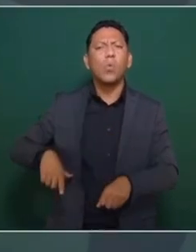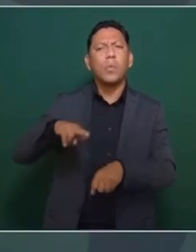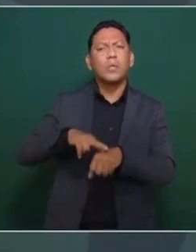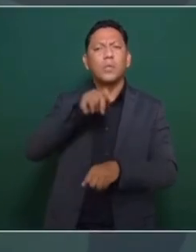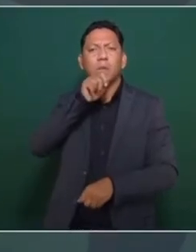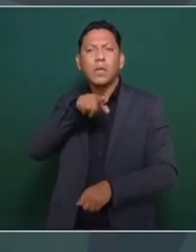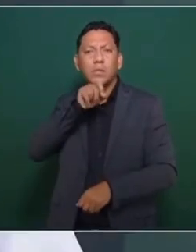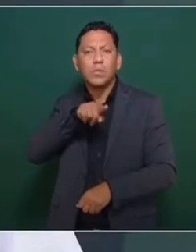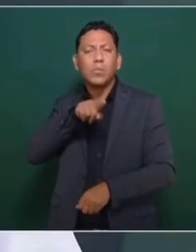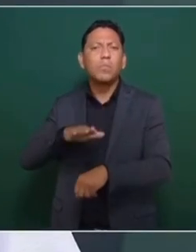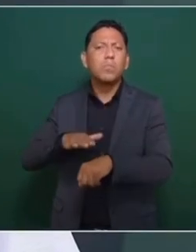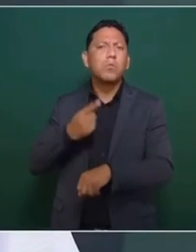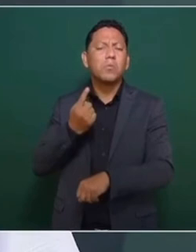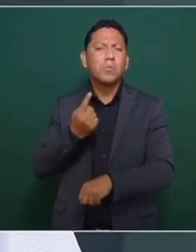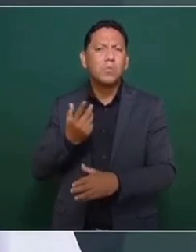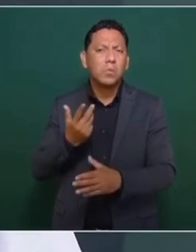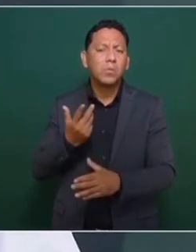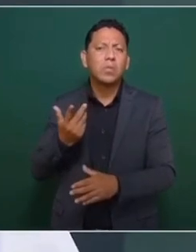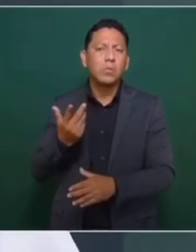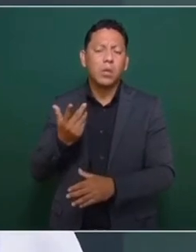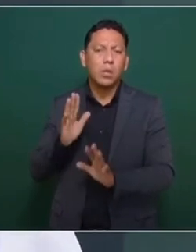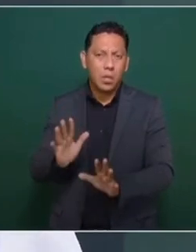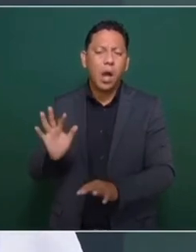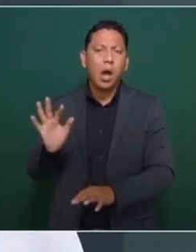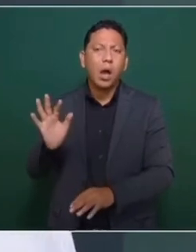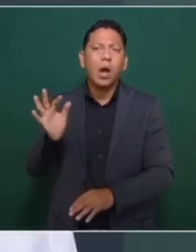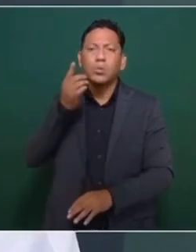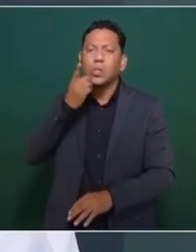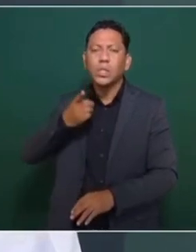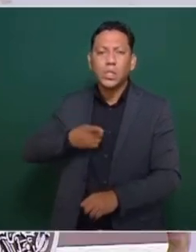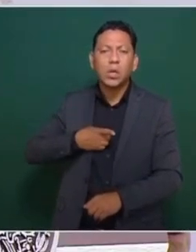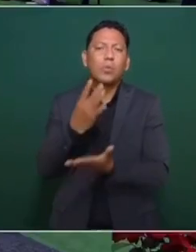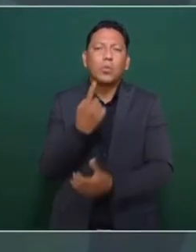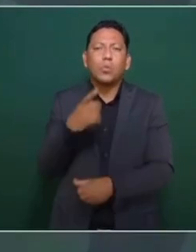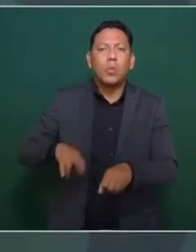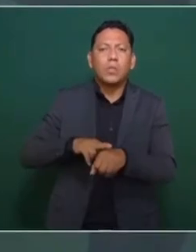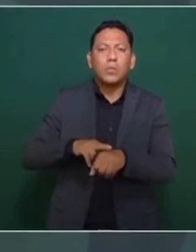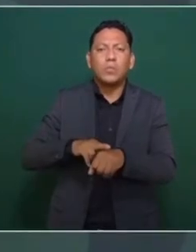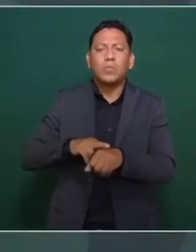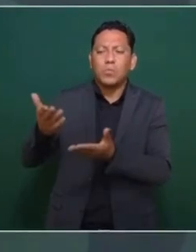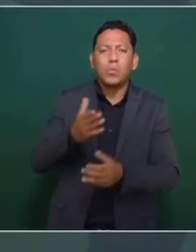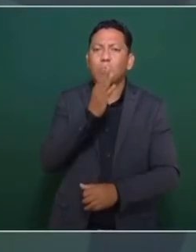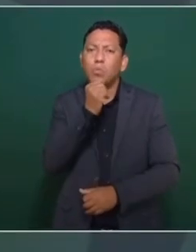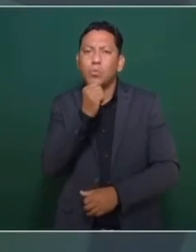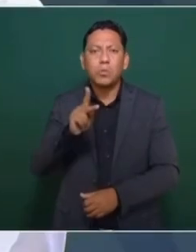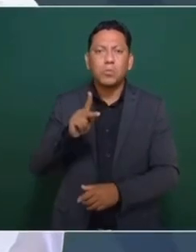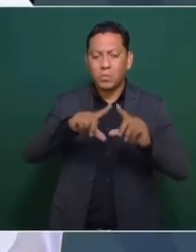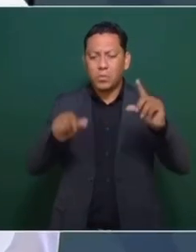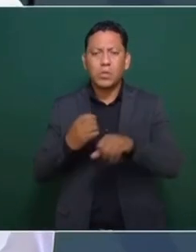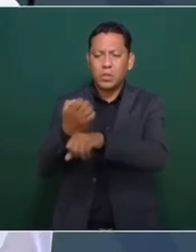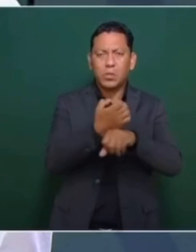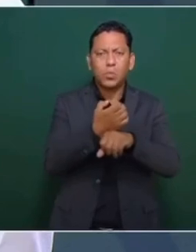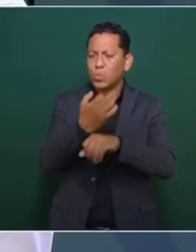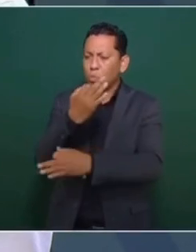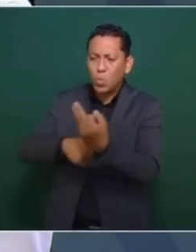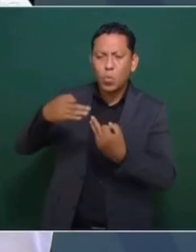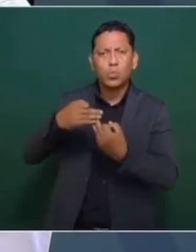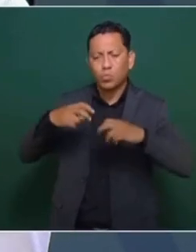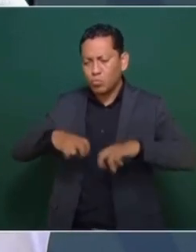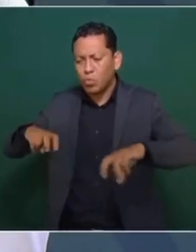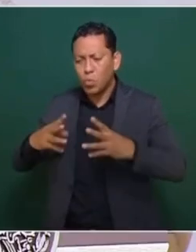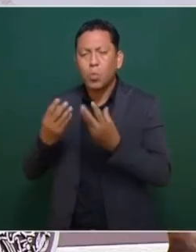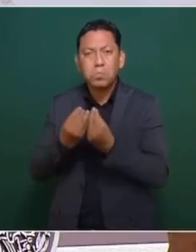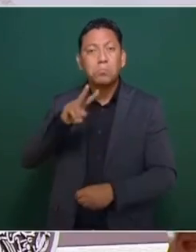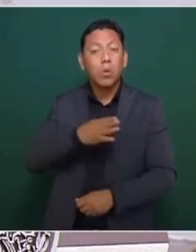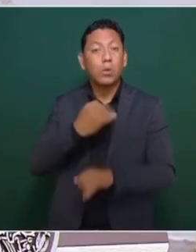gobernador de Jalisco porque nos informó que tenía un compromiso familiar, pero estuvieron todos y fue un buen